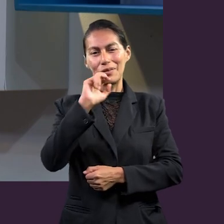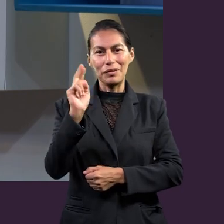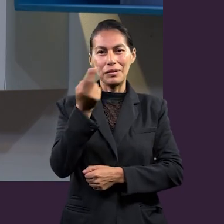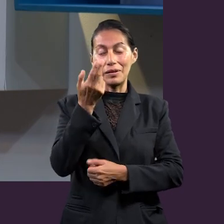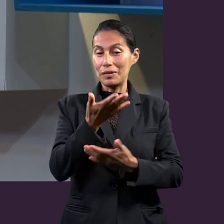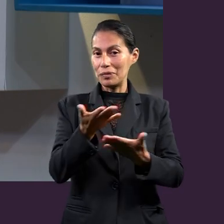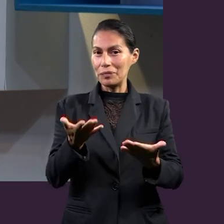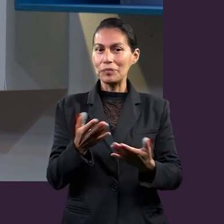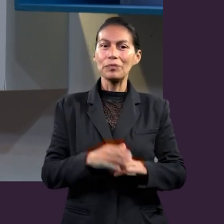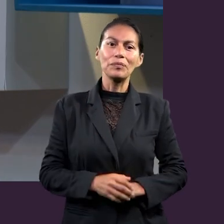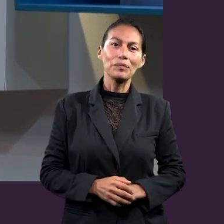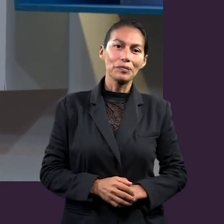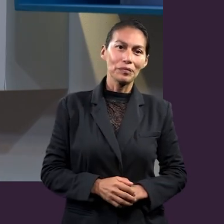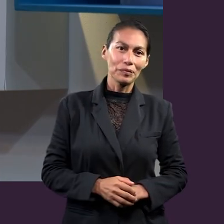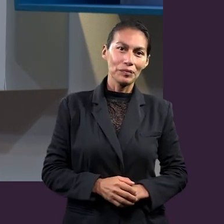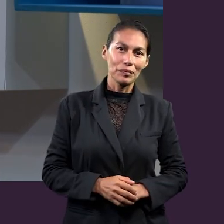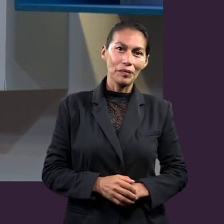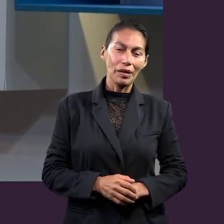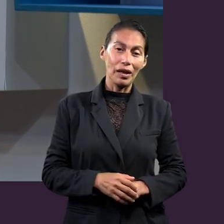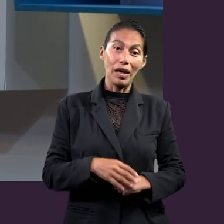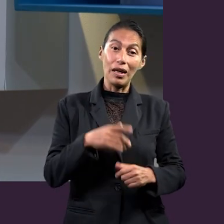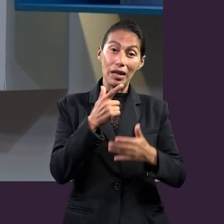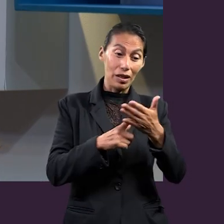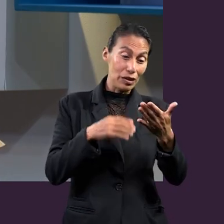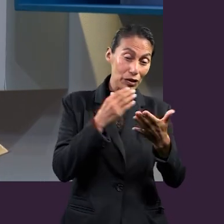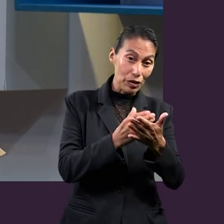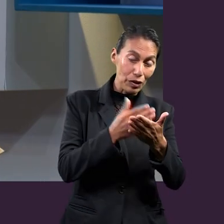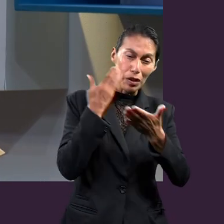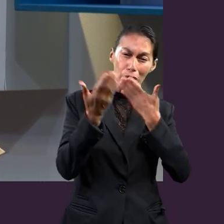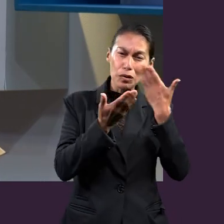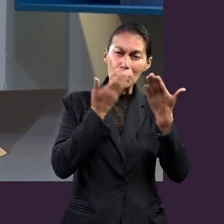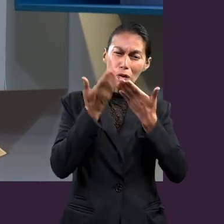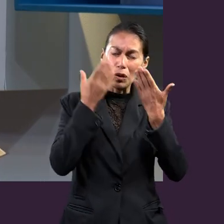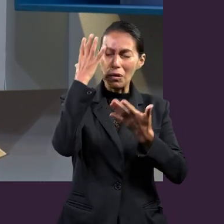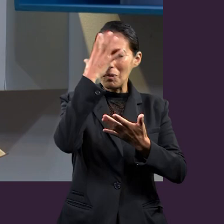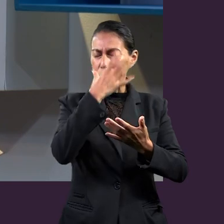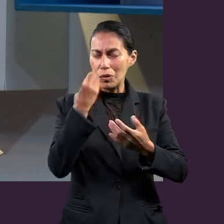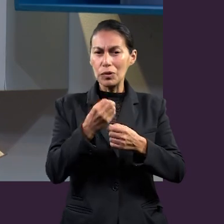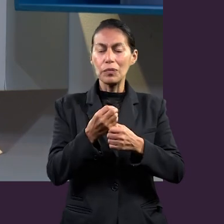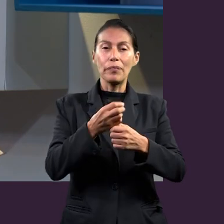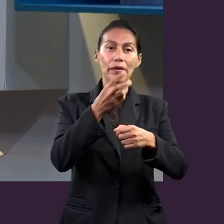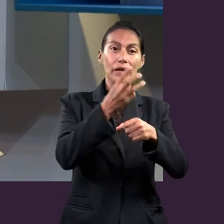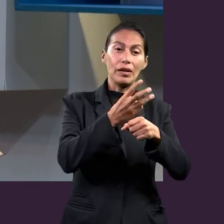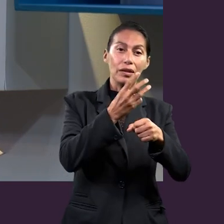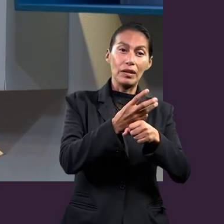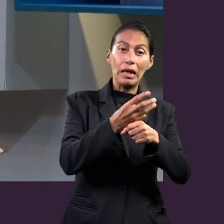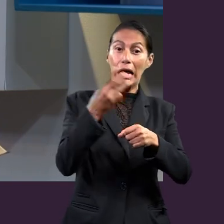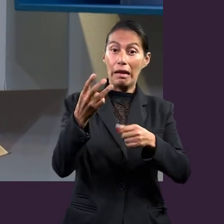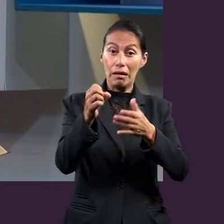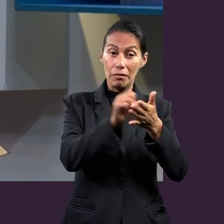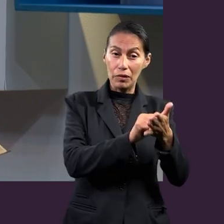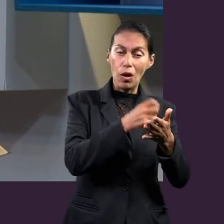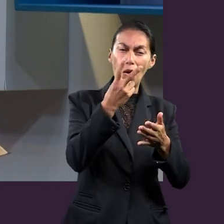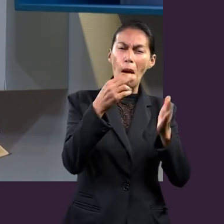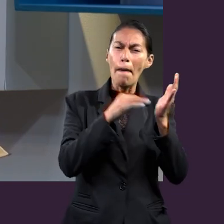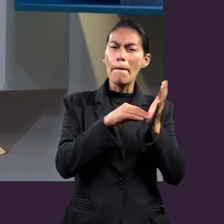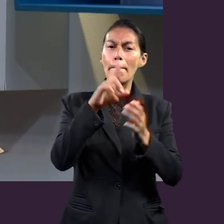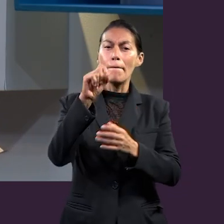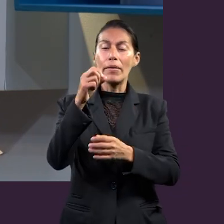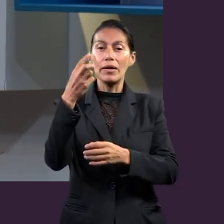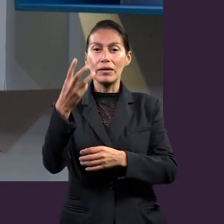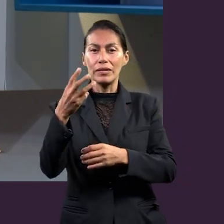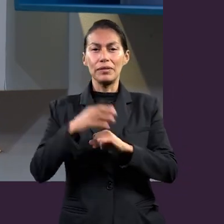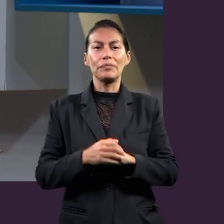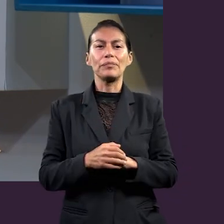Universitaria. Ha sido un estudio fascinante, estamos en el tercer trimestre de 2023 y los Efesios